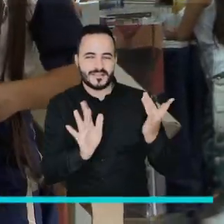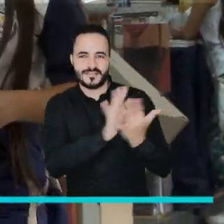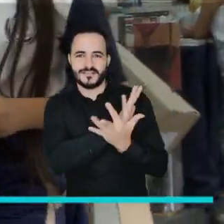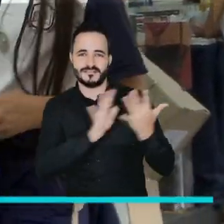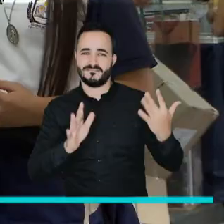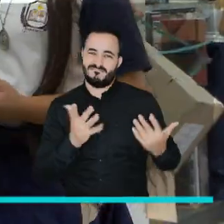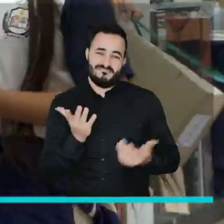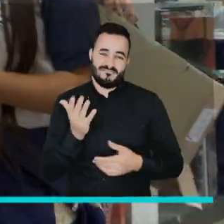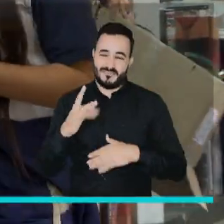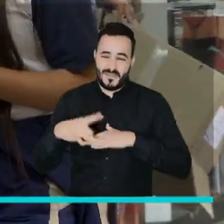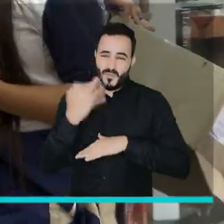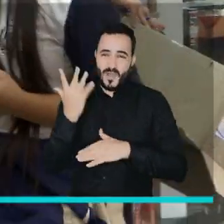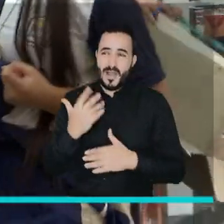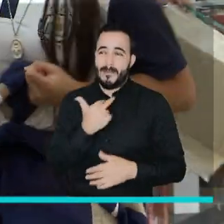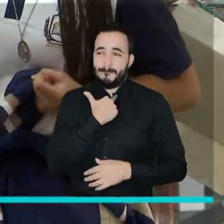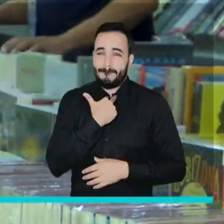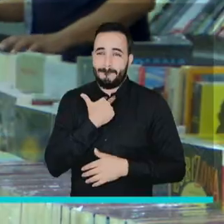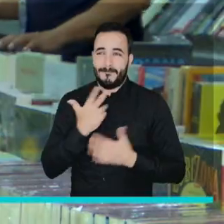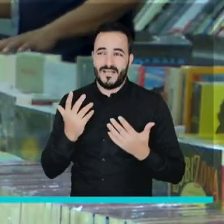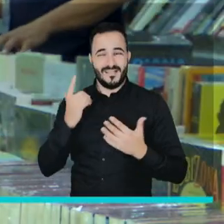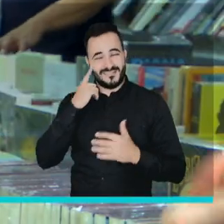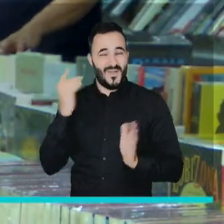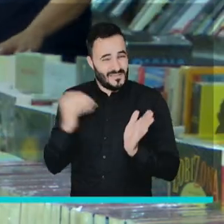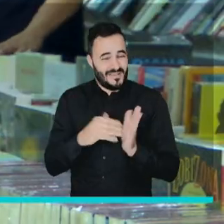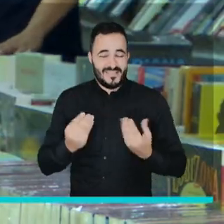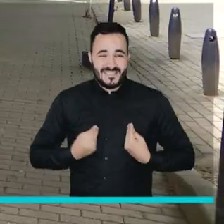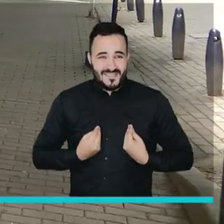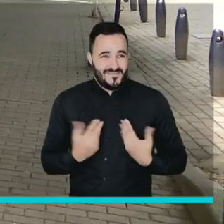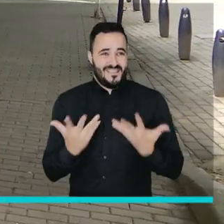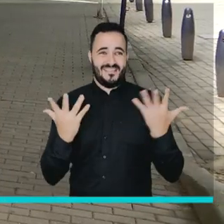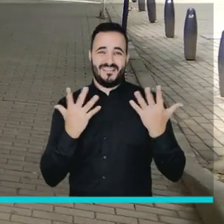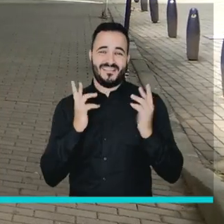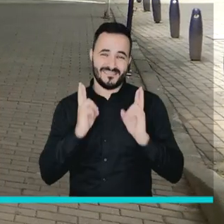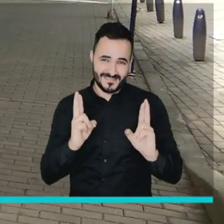que la virtualidad no nos permite eso, es volver a la vida.